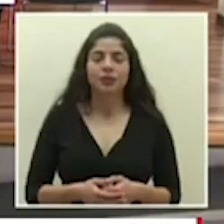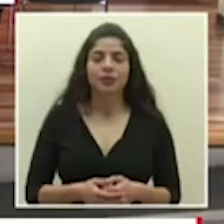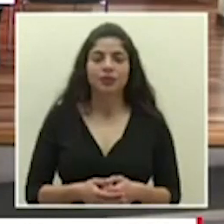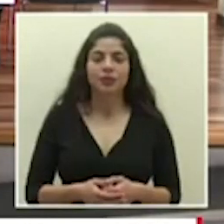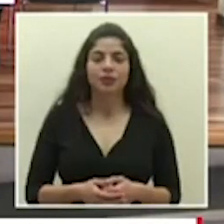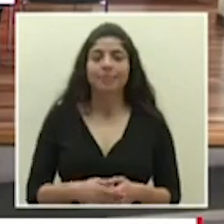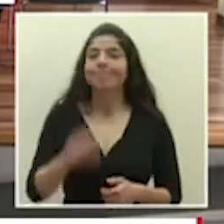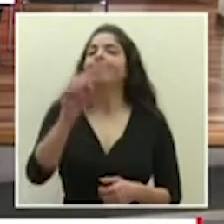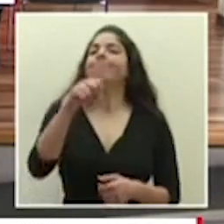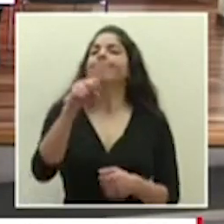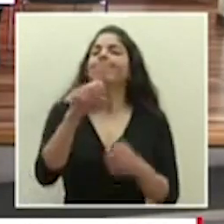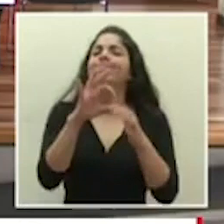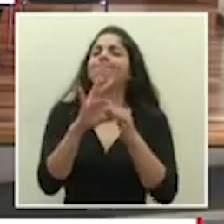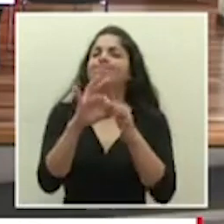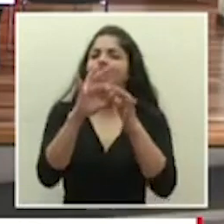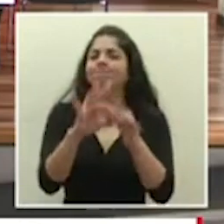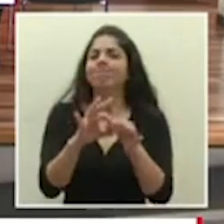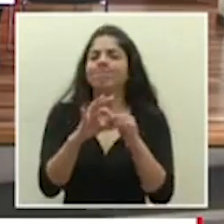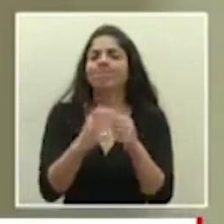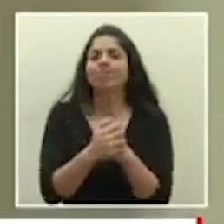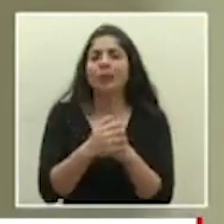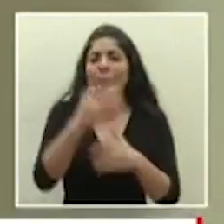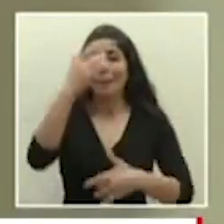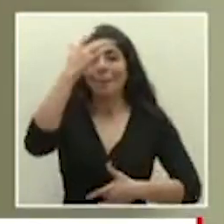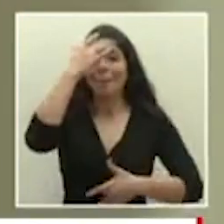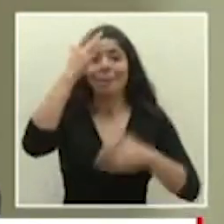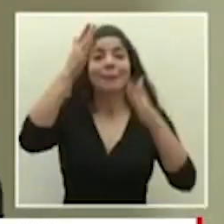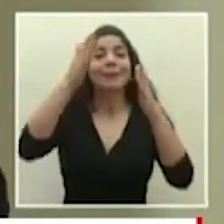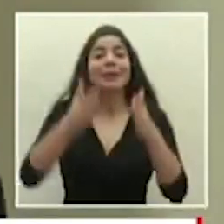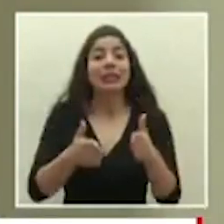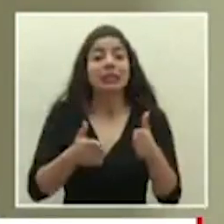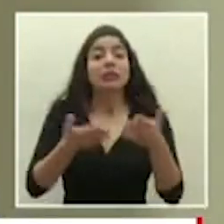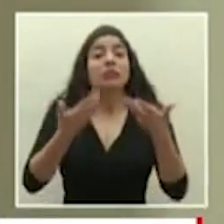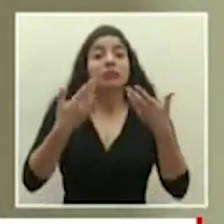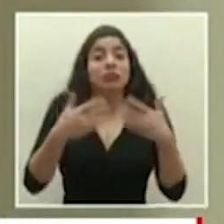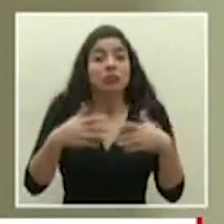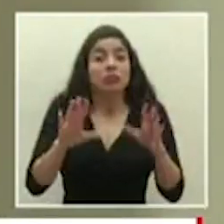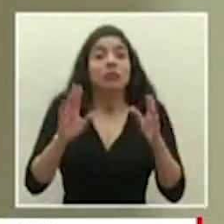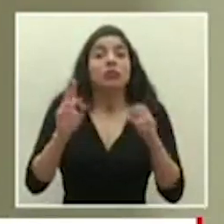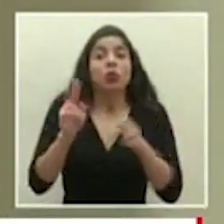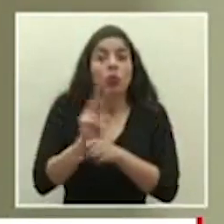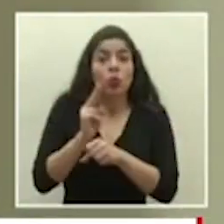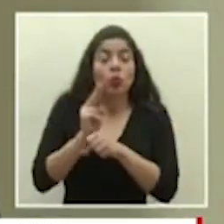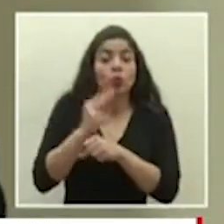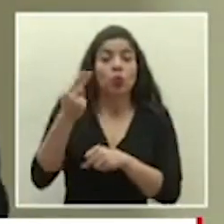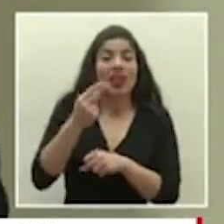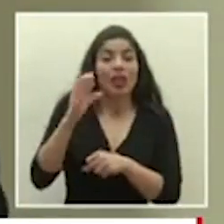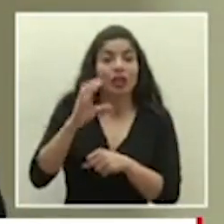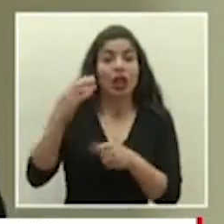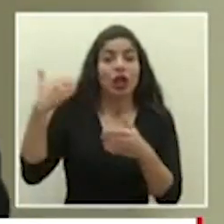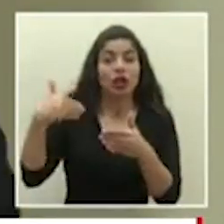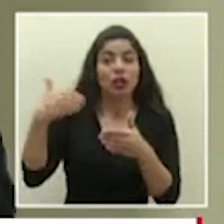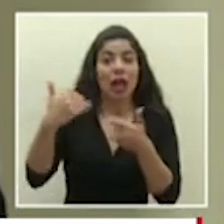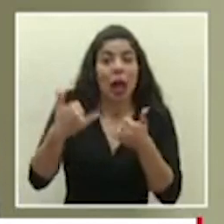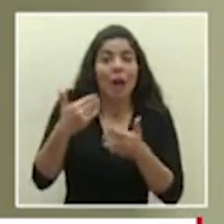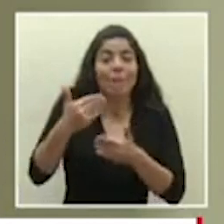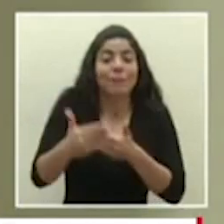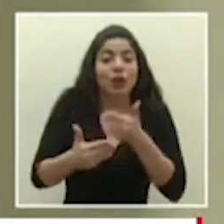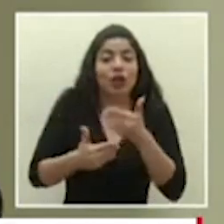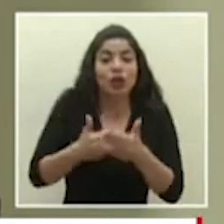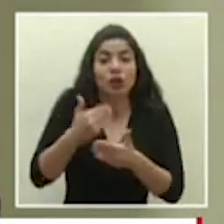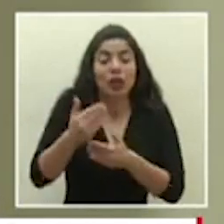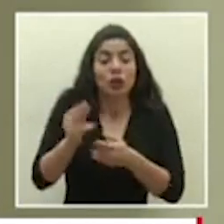si respecto a los pacientes que ya recibieron la hidroxicloroquina o sea que están en proceso de